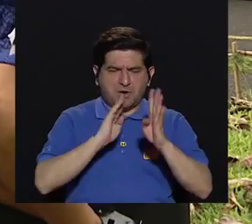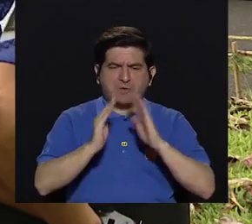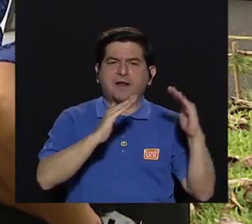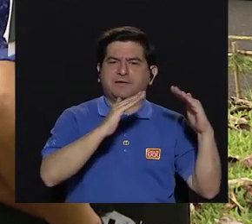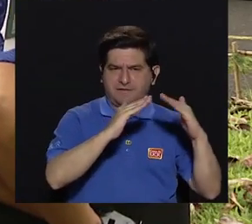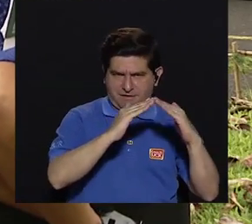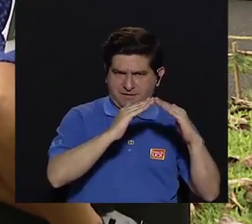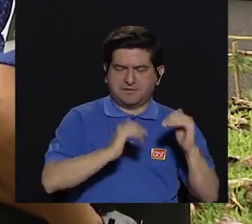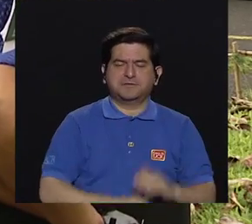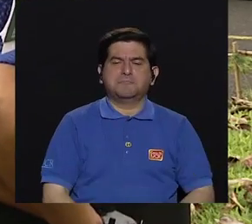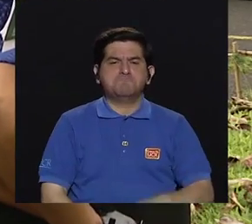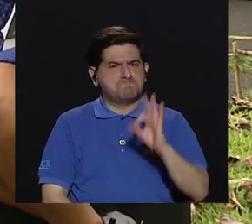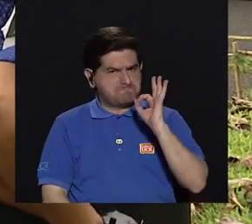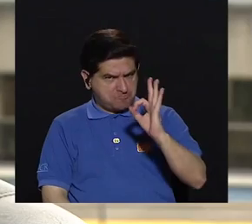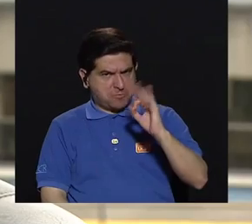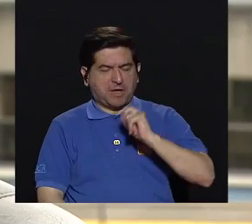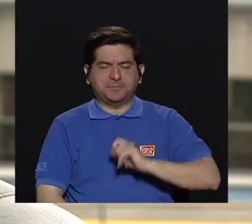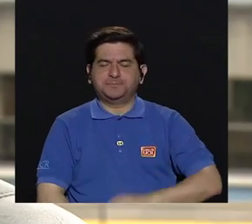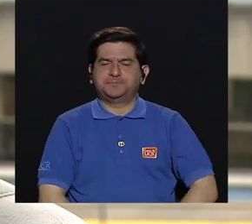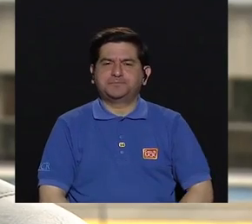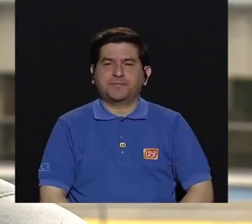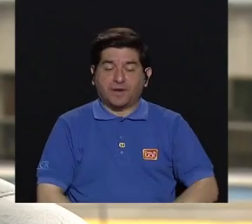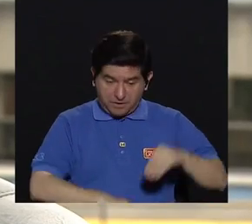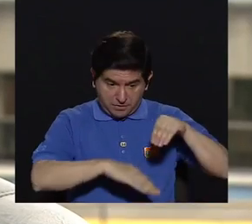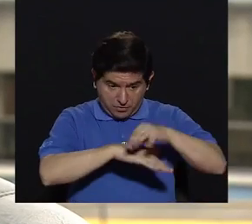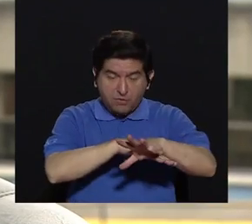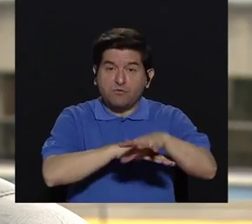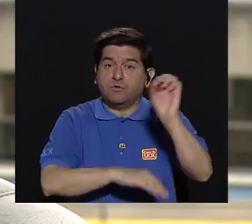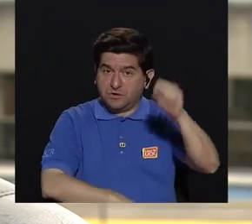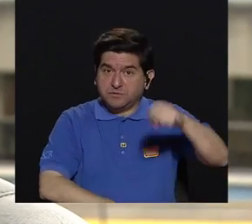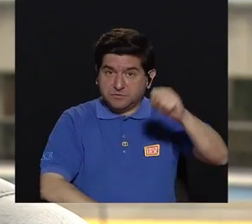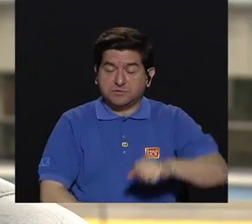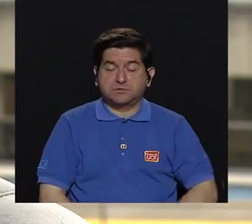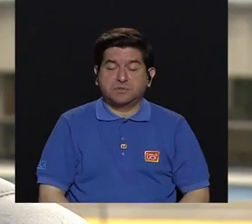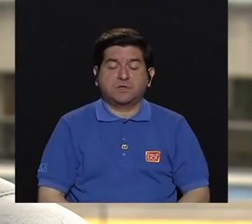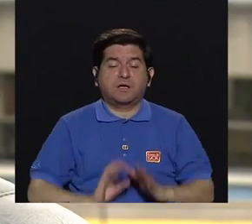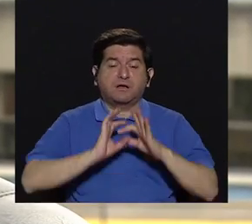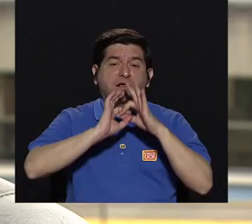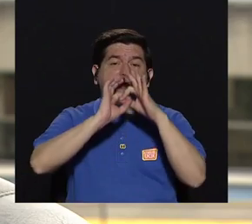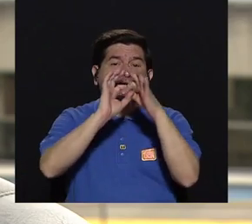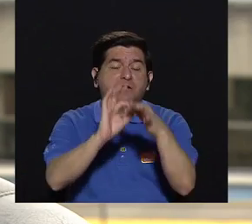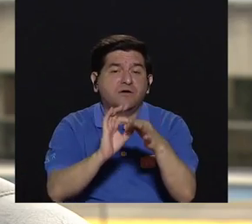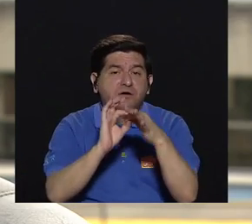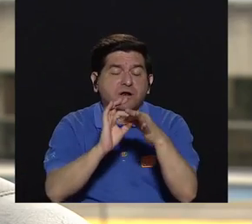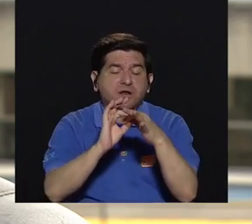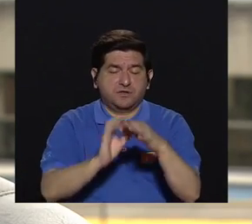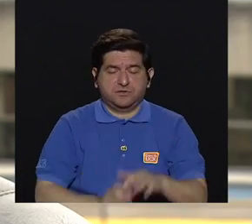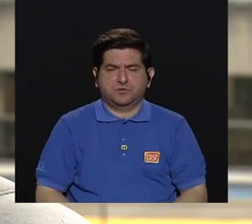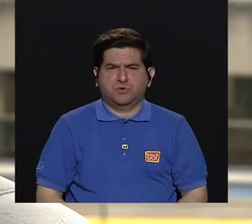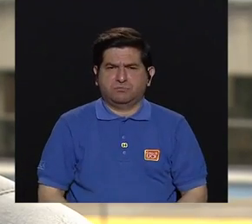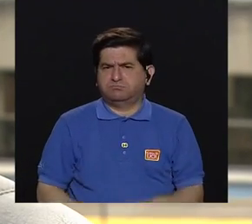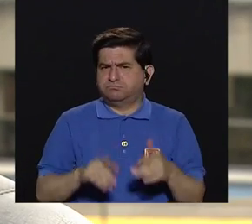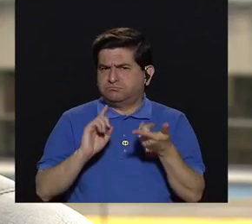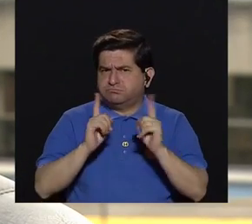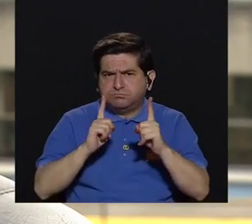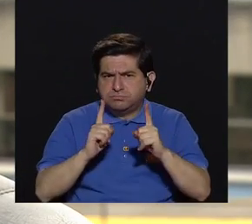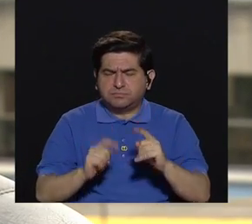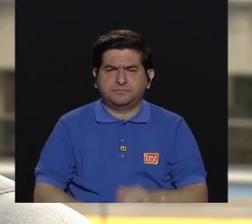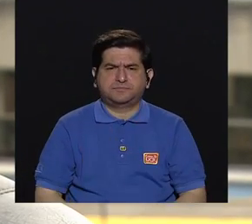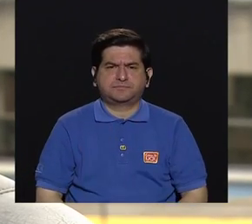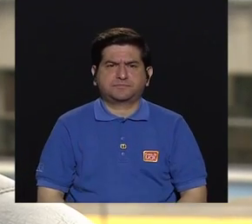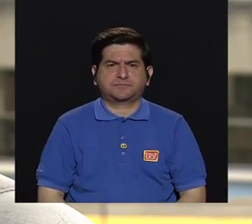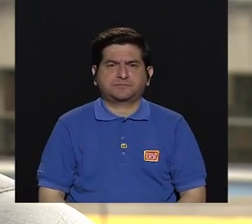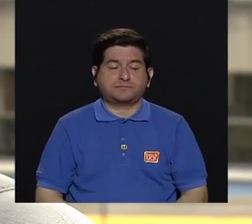hablemos de vivienda. Muy bien, cómo no. Influye en la relación que tiene que ver con